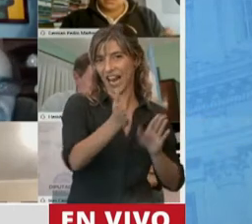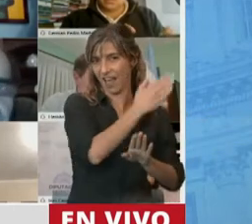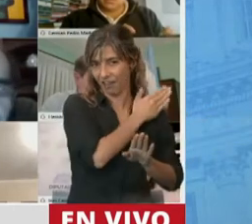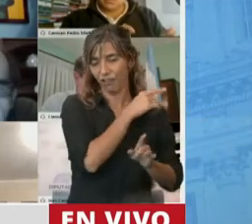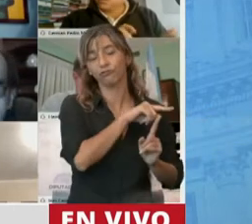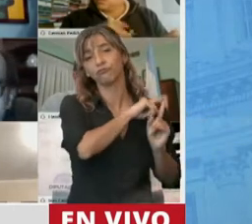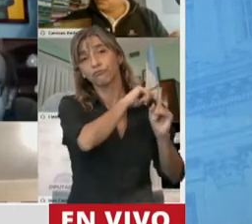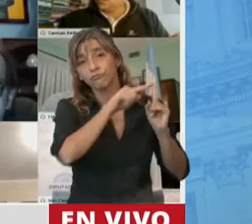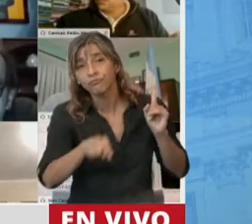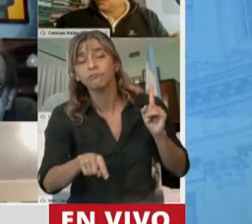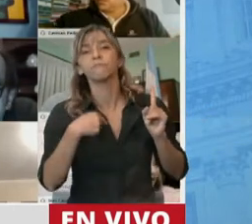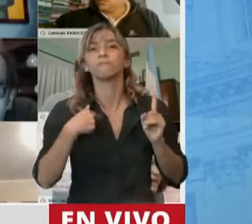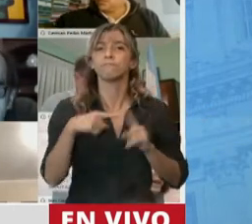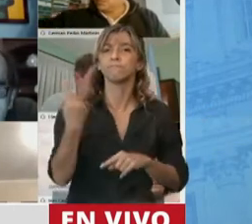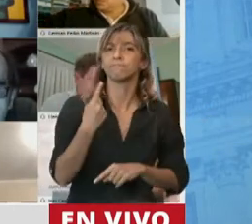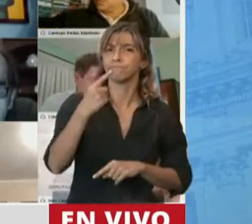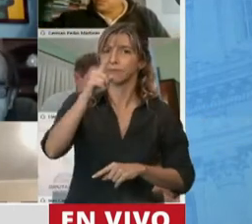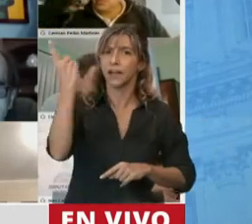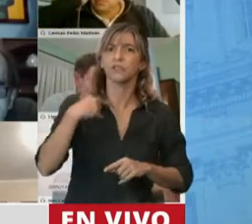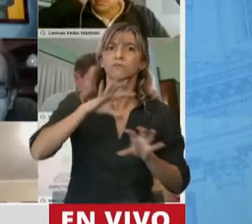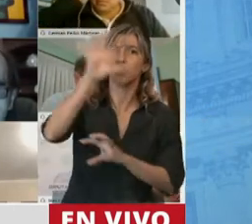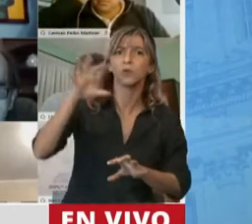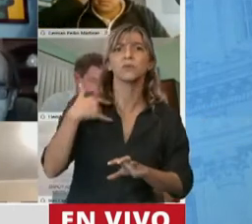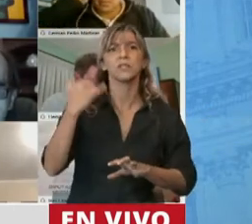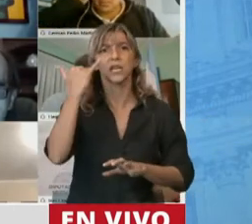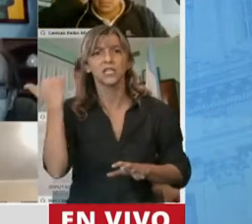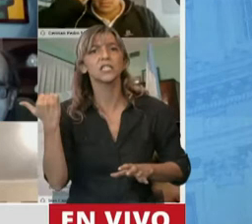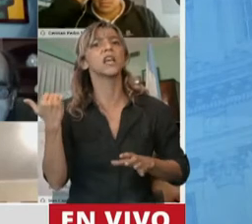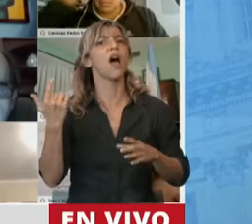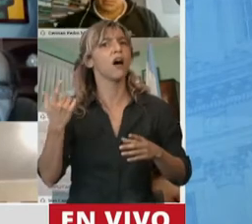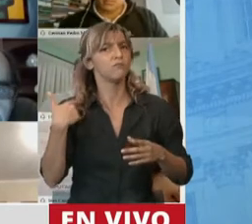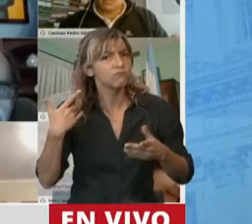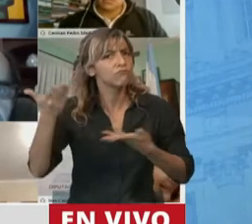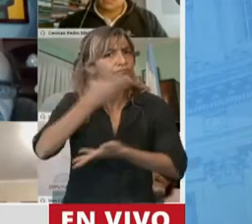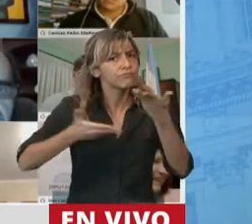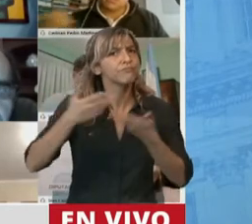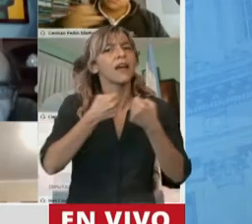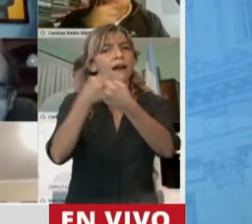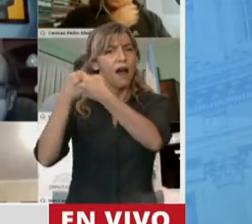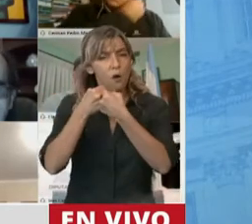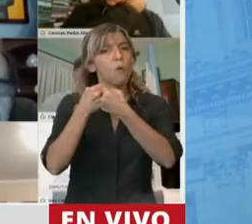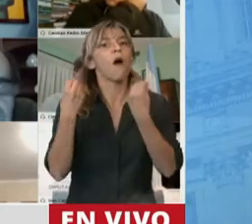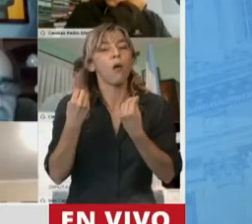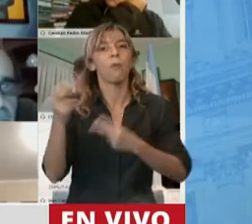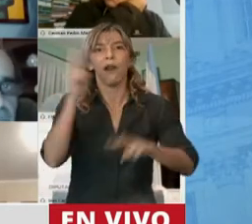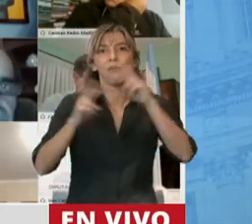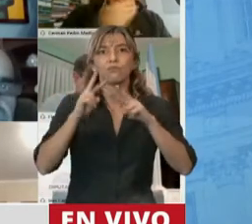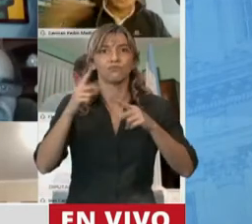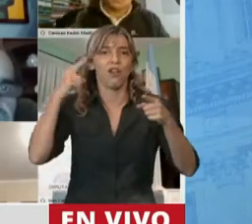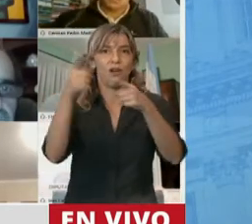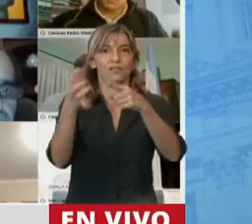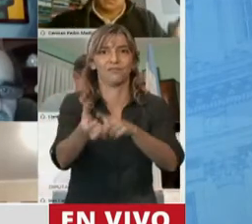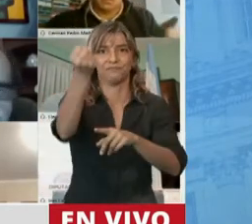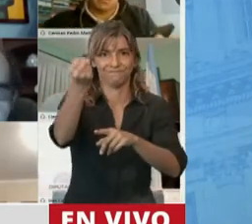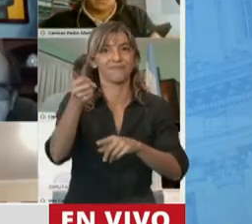de 11.000 empresas para evaluar el sistema de software y se propuso ampliar su alcance de la economía del conocimiento,